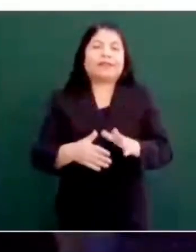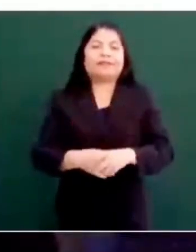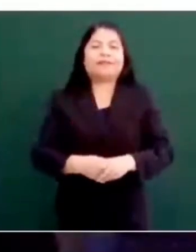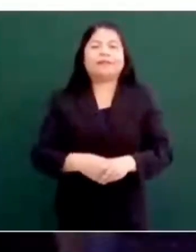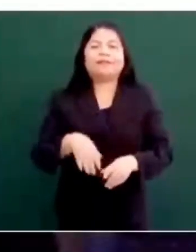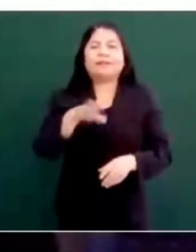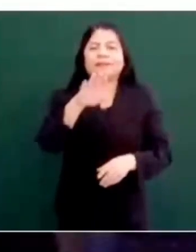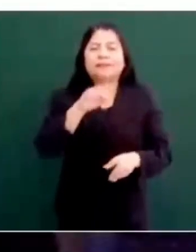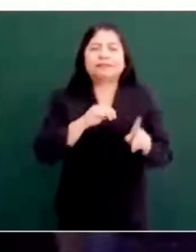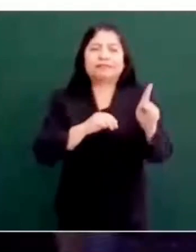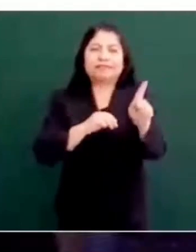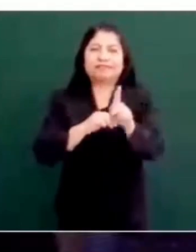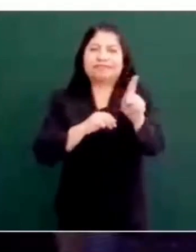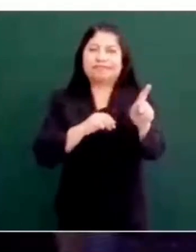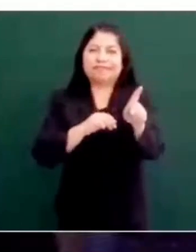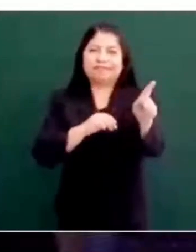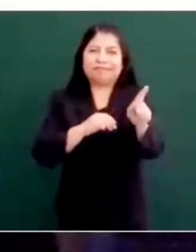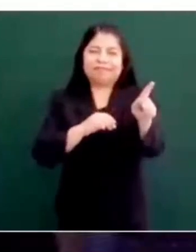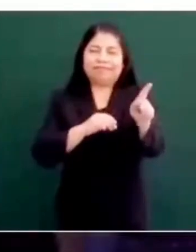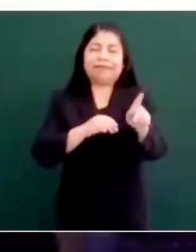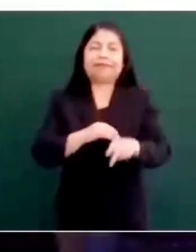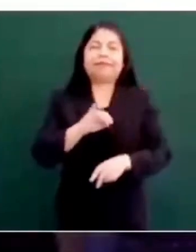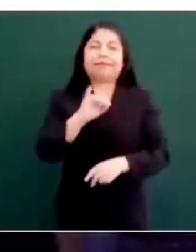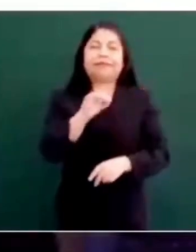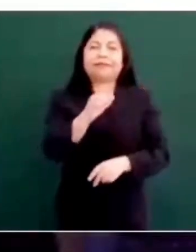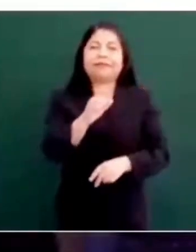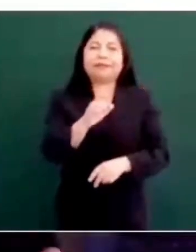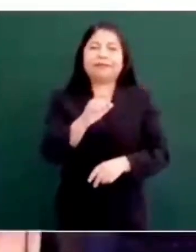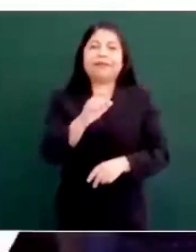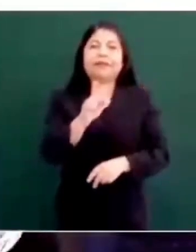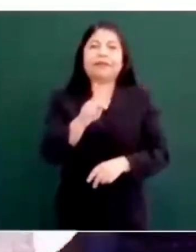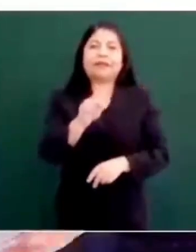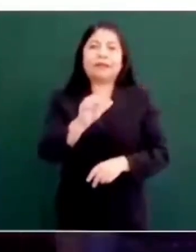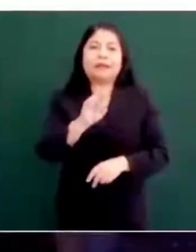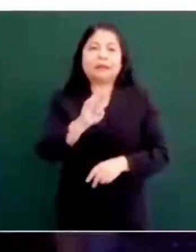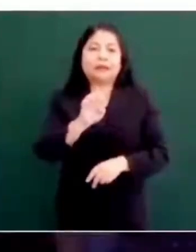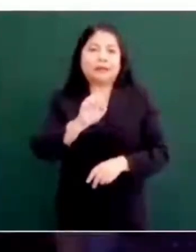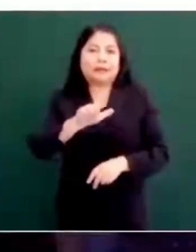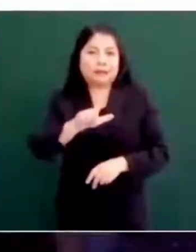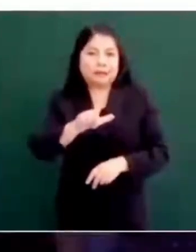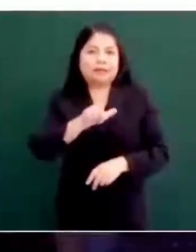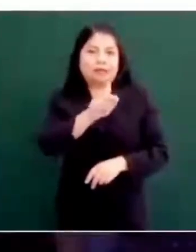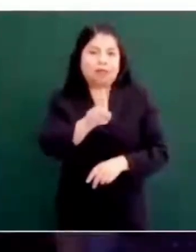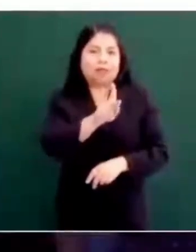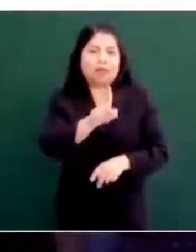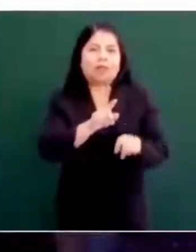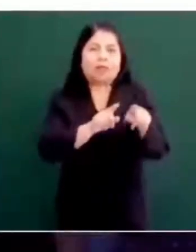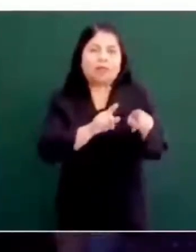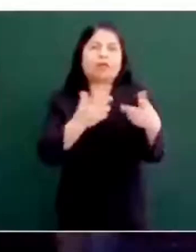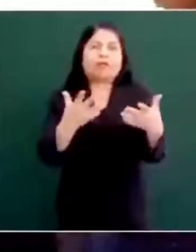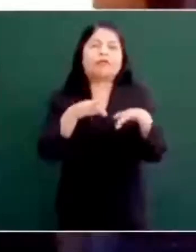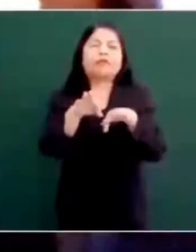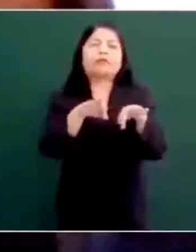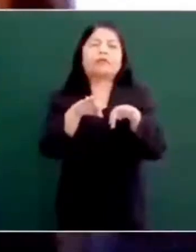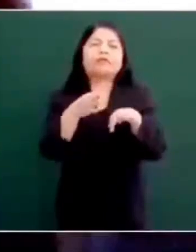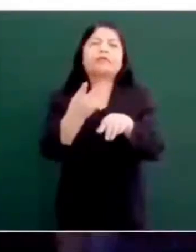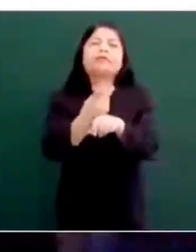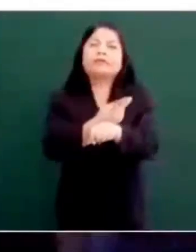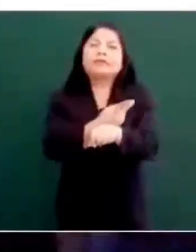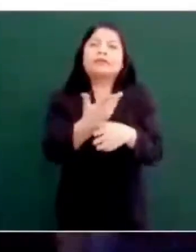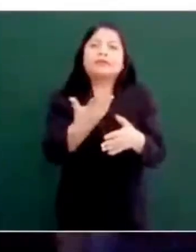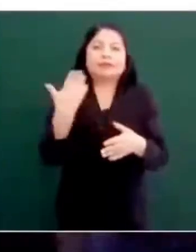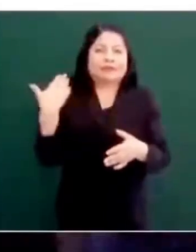el tema de Ixcabal? Una vez se lo plantee, lo fue a visitar, se agregó creo que al